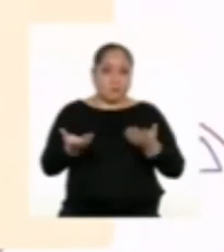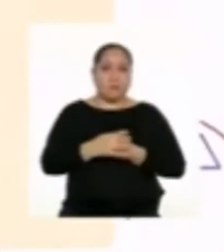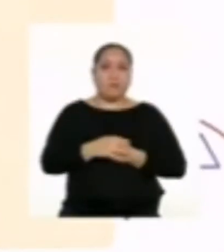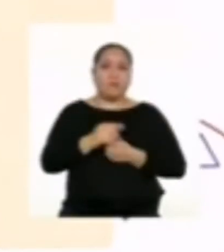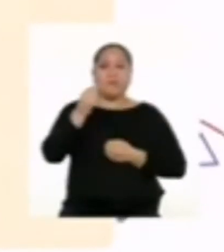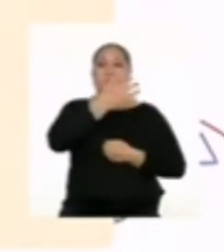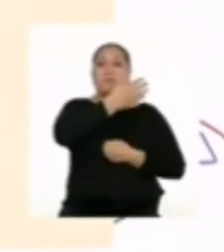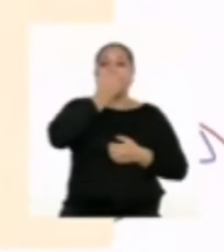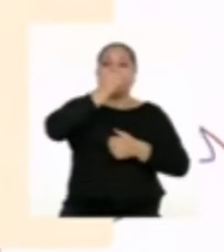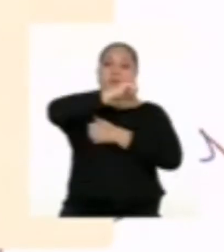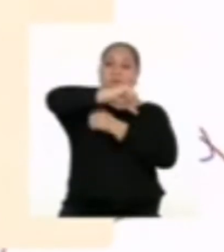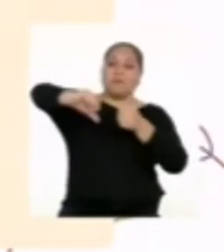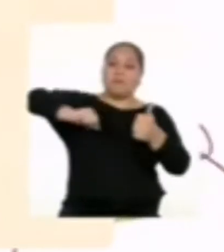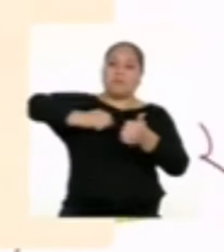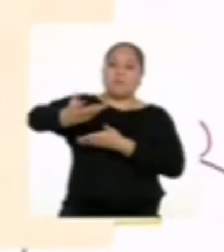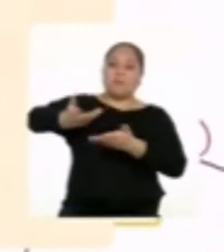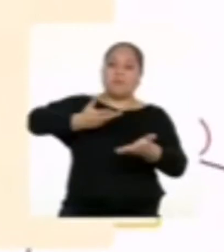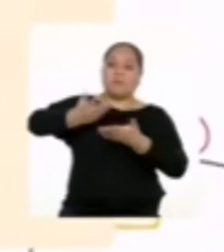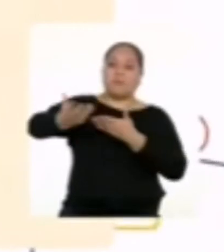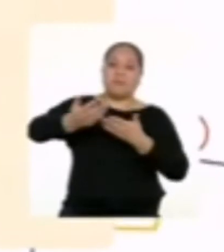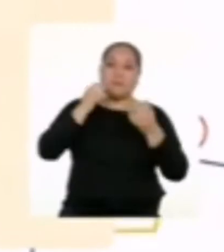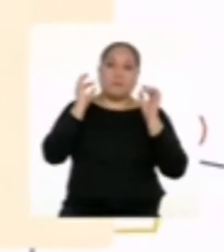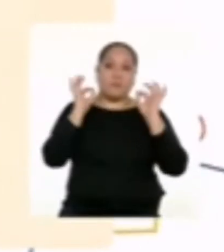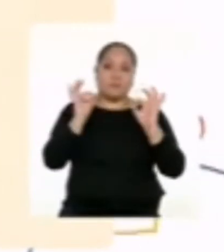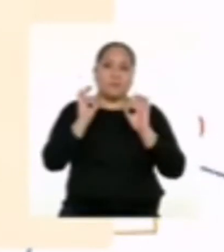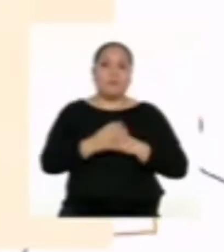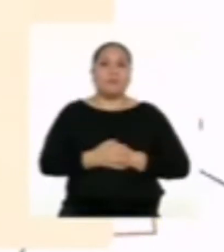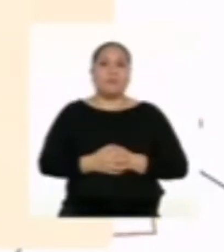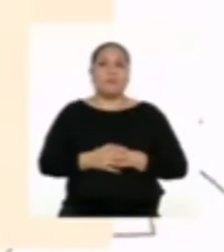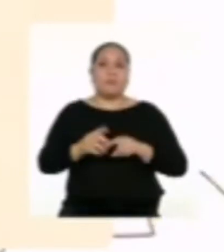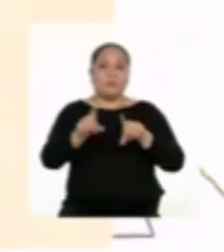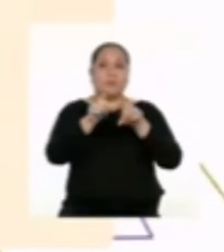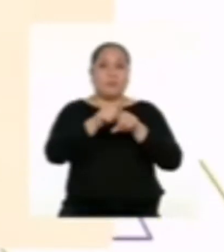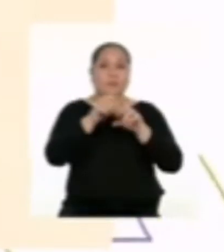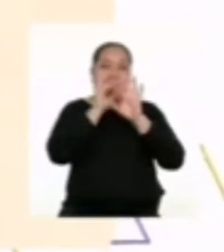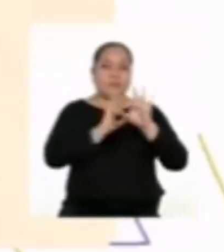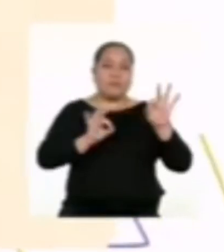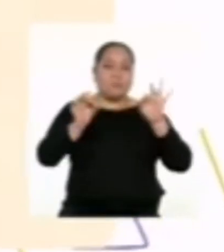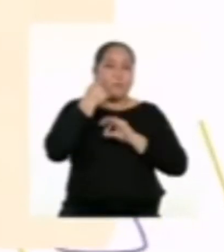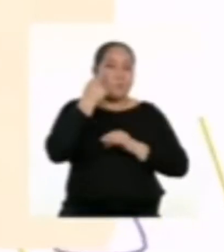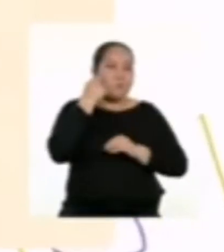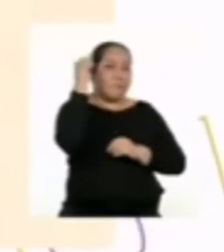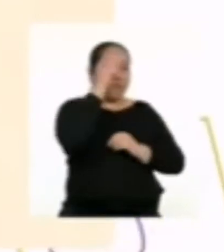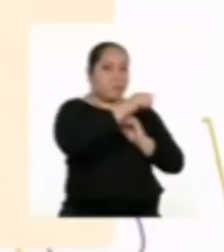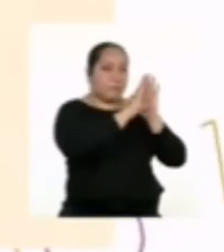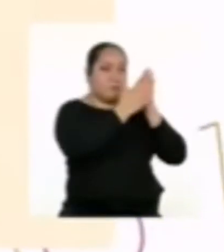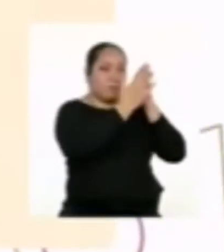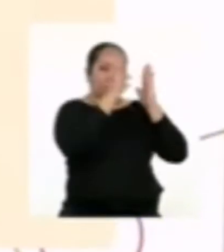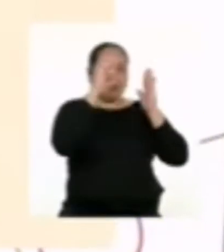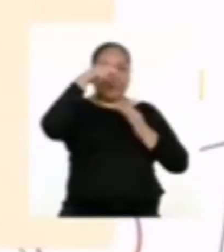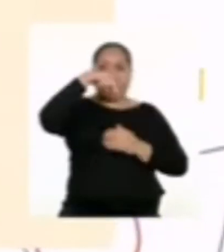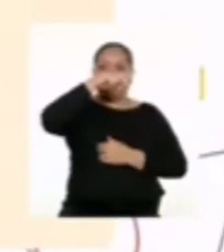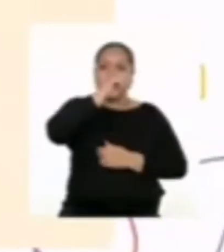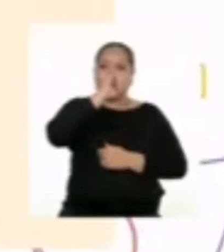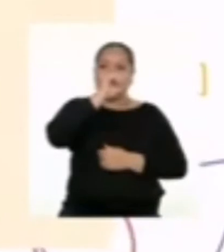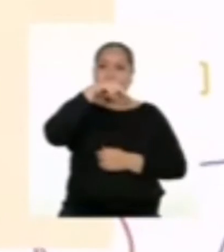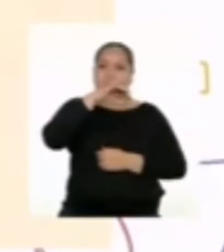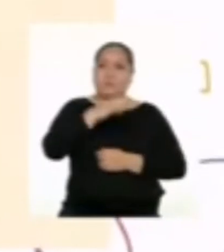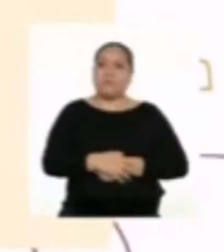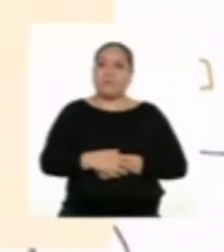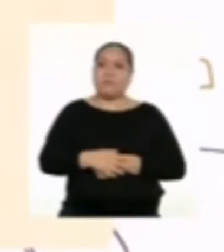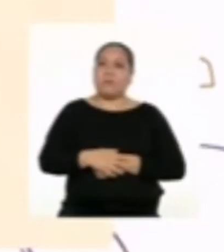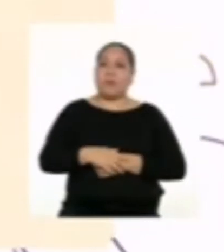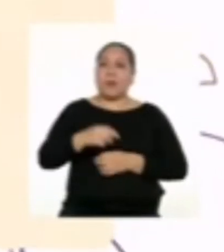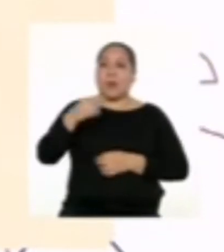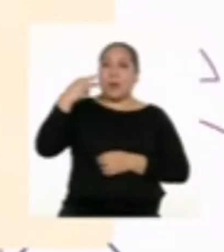para una convivencia positiva y armónica, además de conocer qué es un fanzine, claro. Te cuento, el